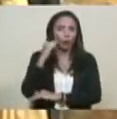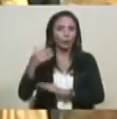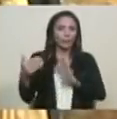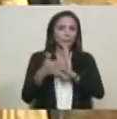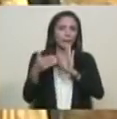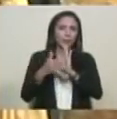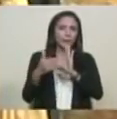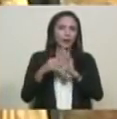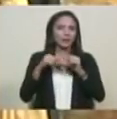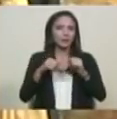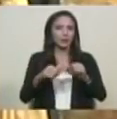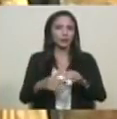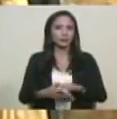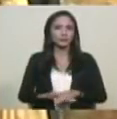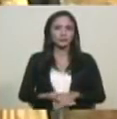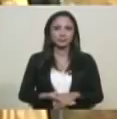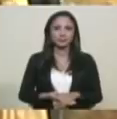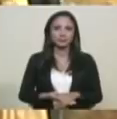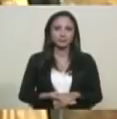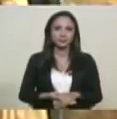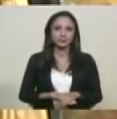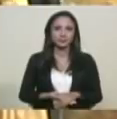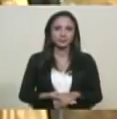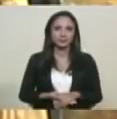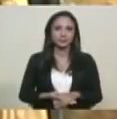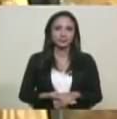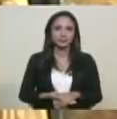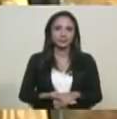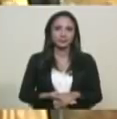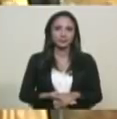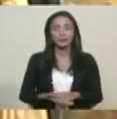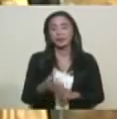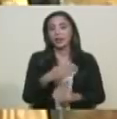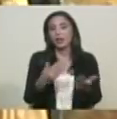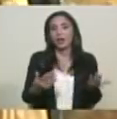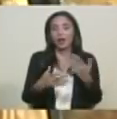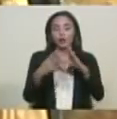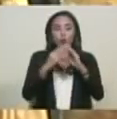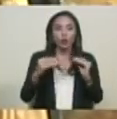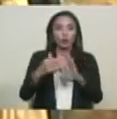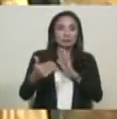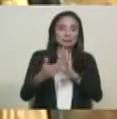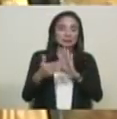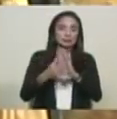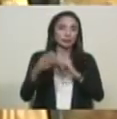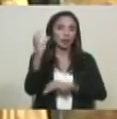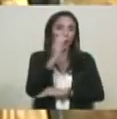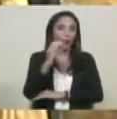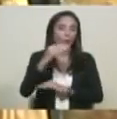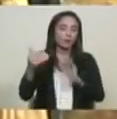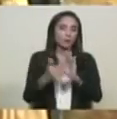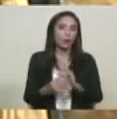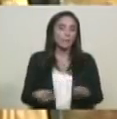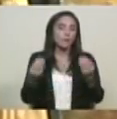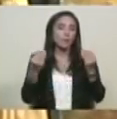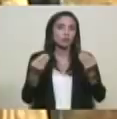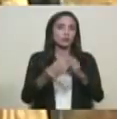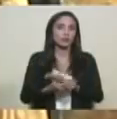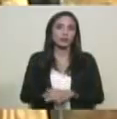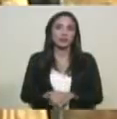mafias nos roban miles de miles